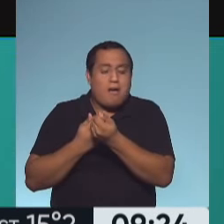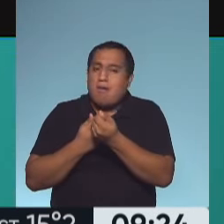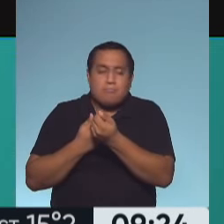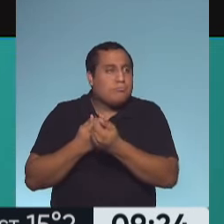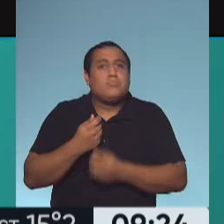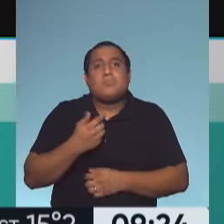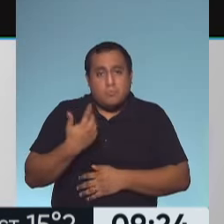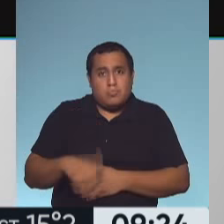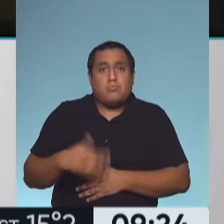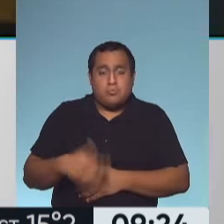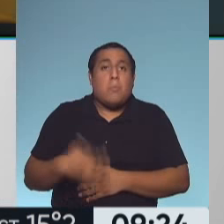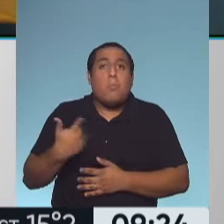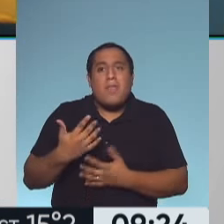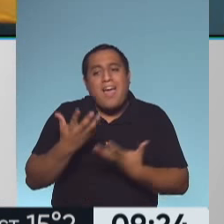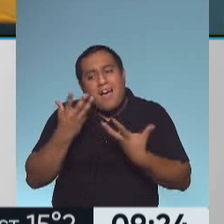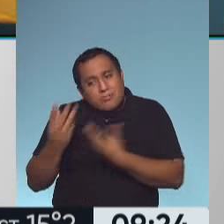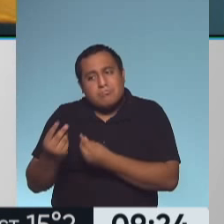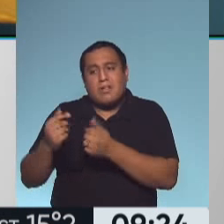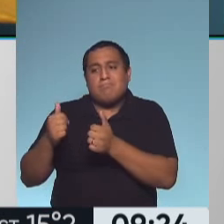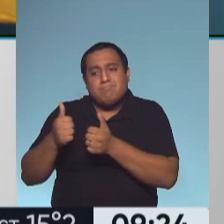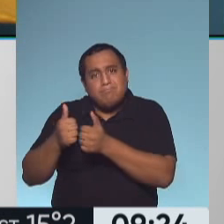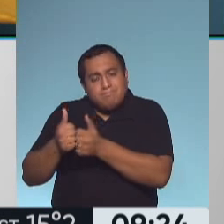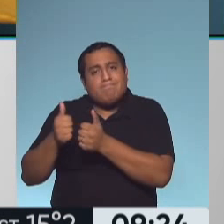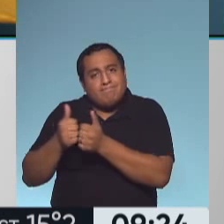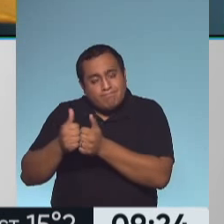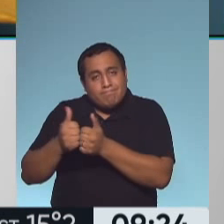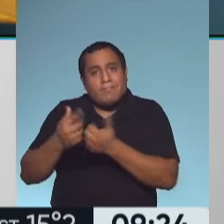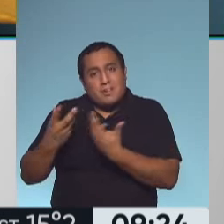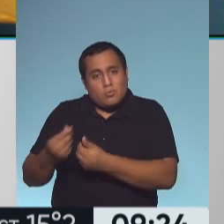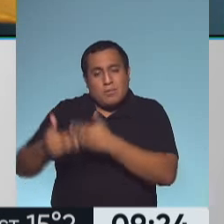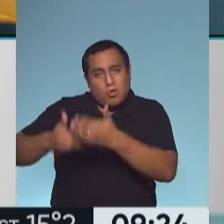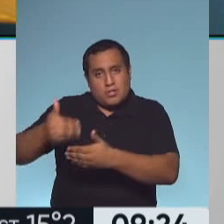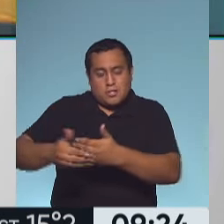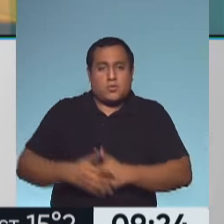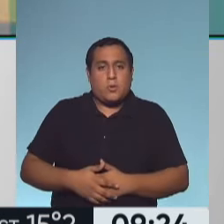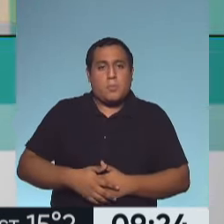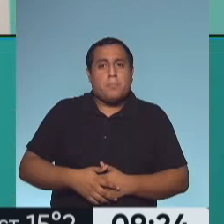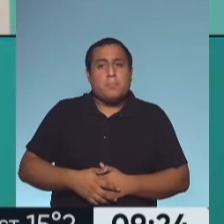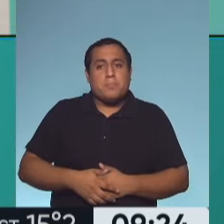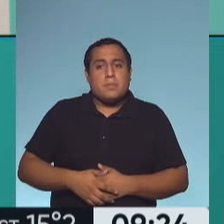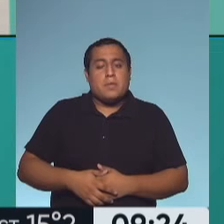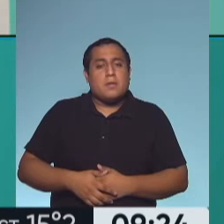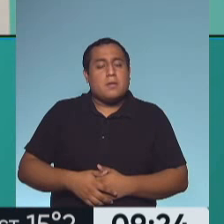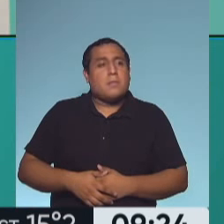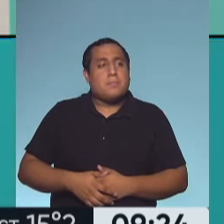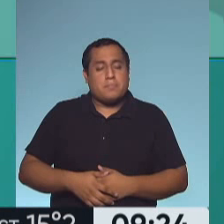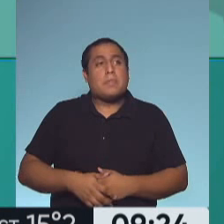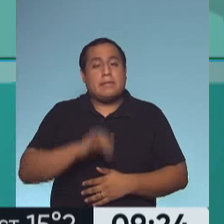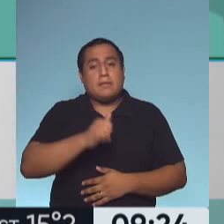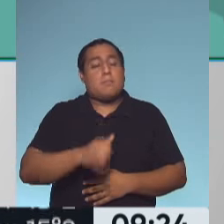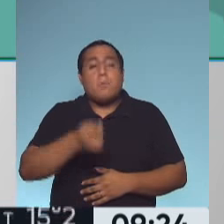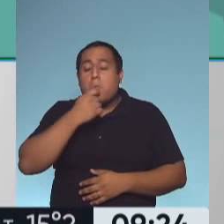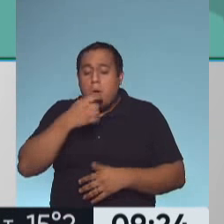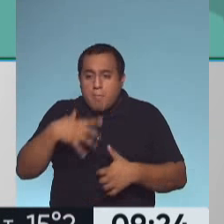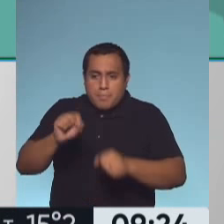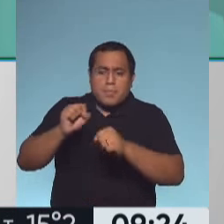para ayudar y acompañar en todo ese proceso. Nati, agarrado a tiempo, sin dudas, y agarrado